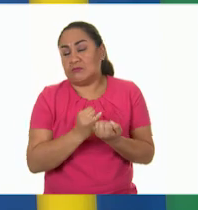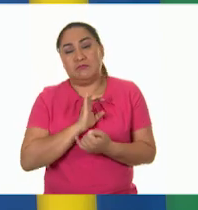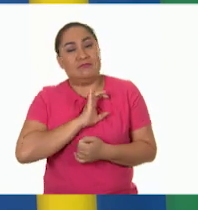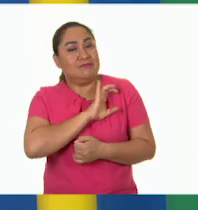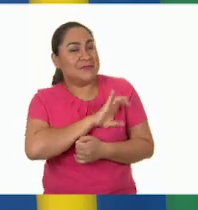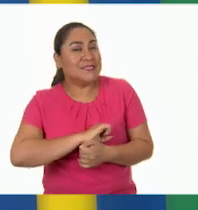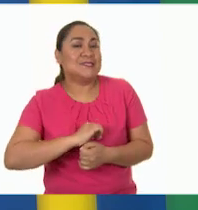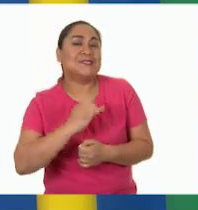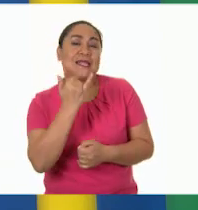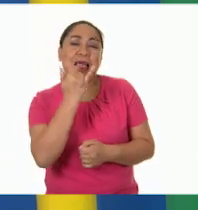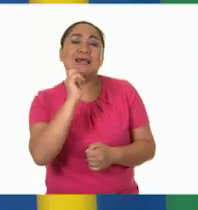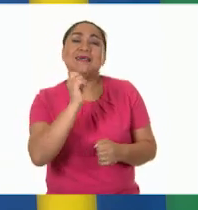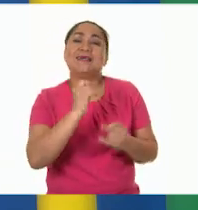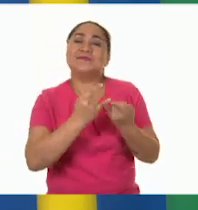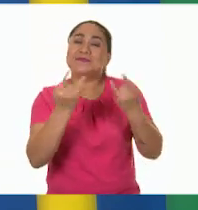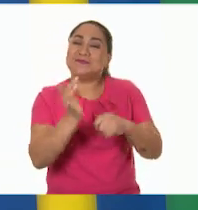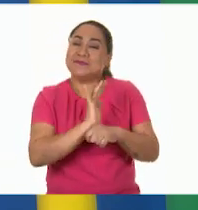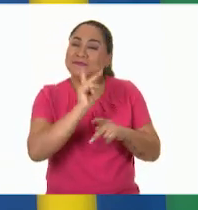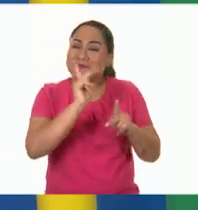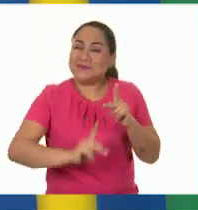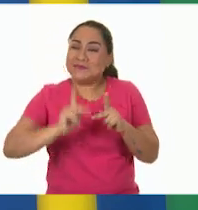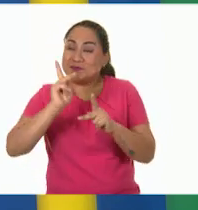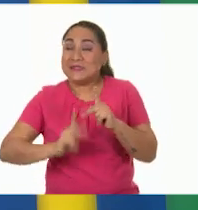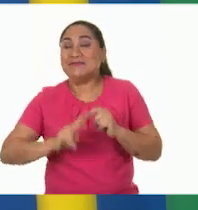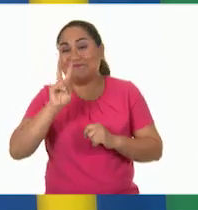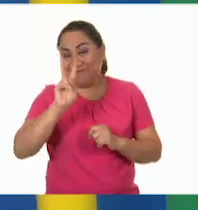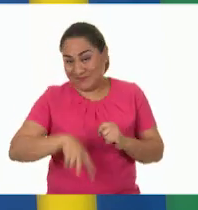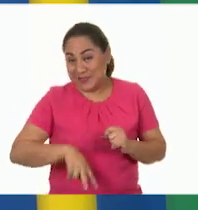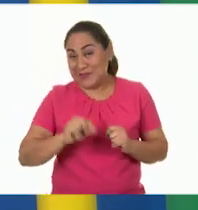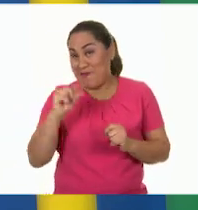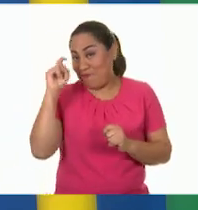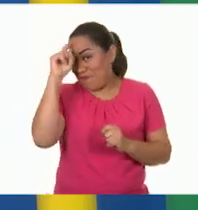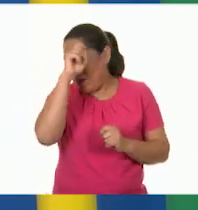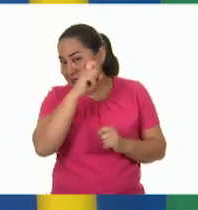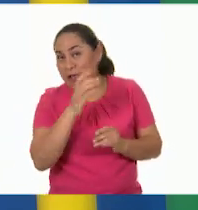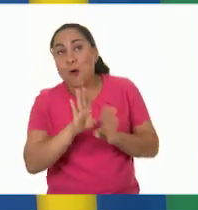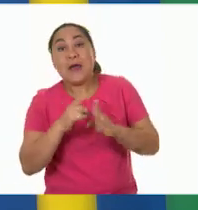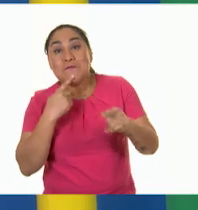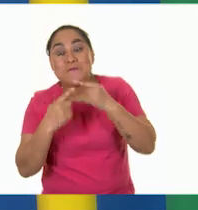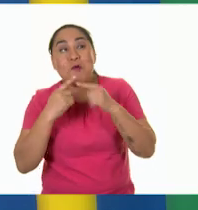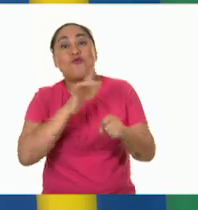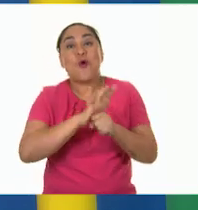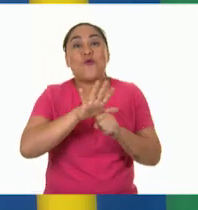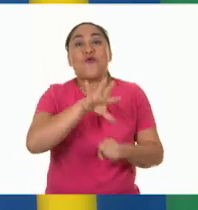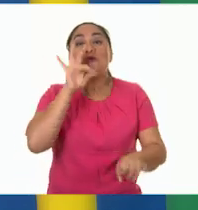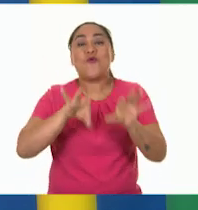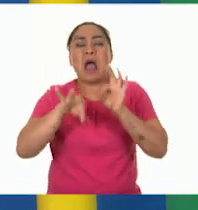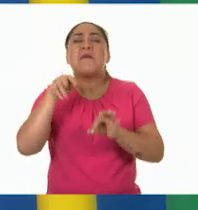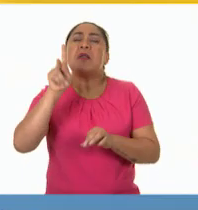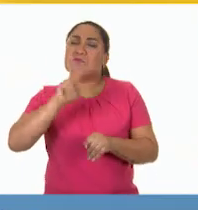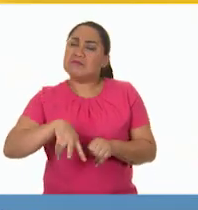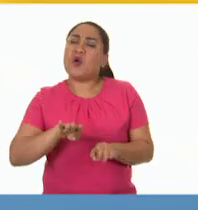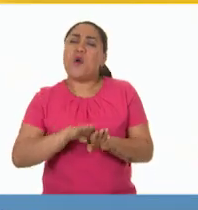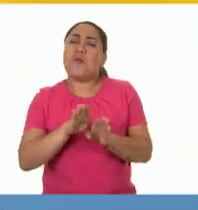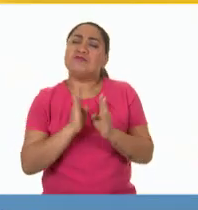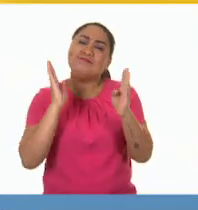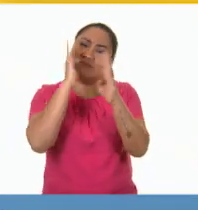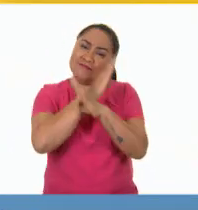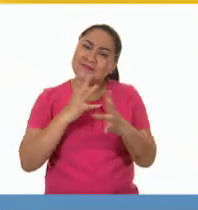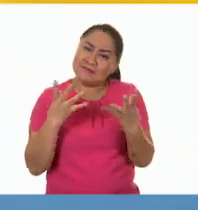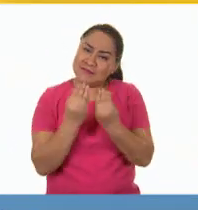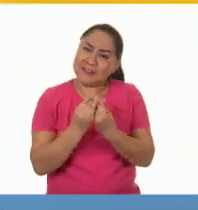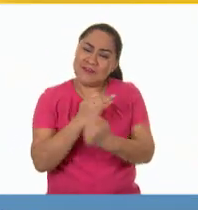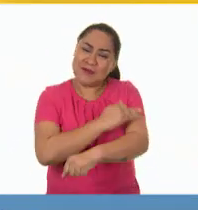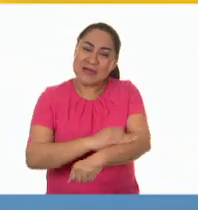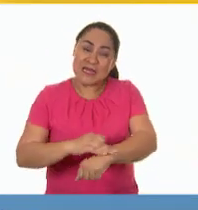series. No siempre es fácil ponernos de acuerdo acerca de qué ver, pero siempre disfrutamos mucho el tiempo juntos. Qué lindo, Jenny.